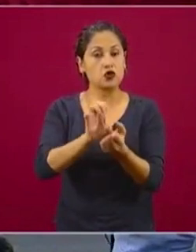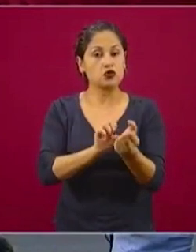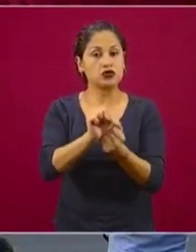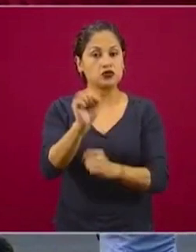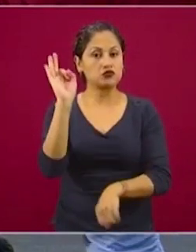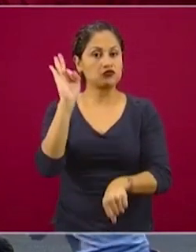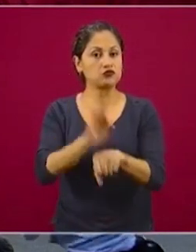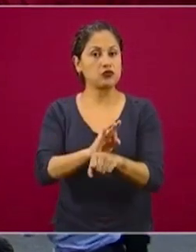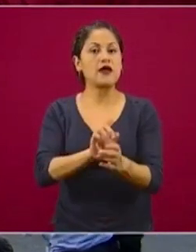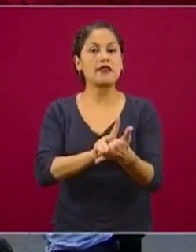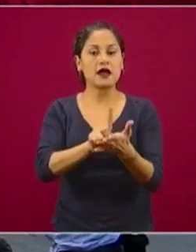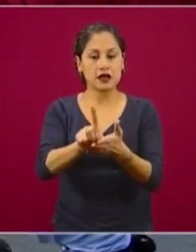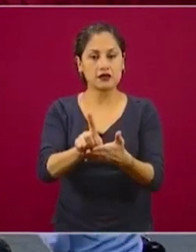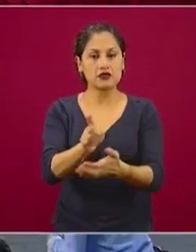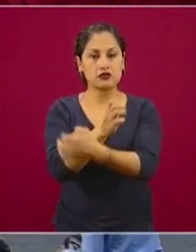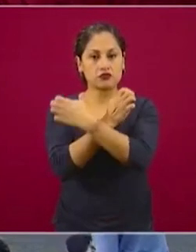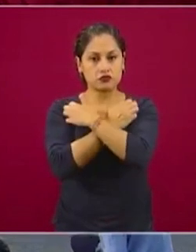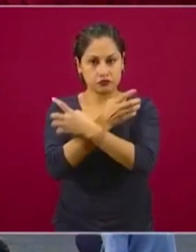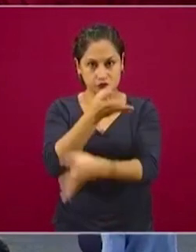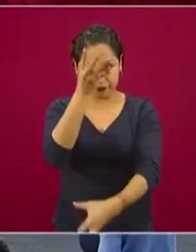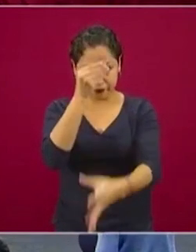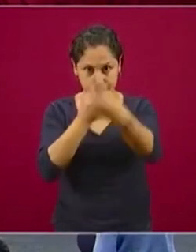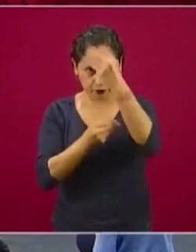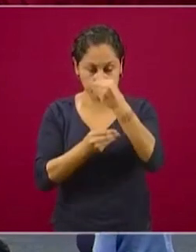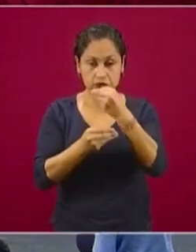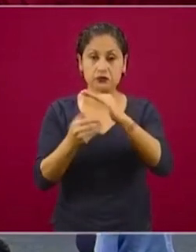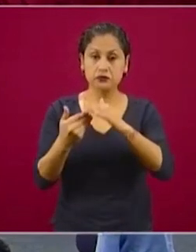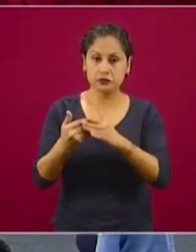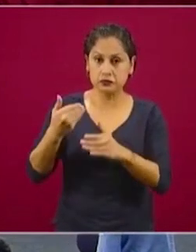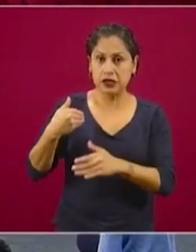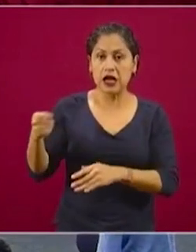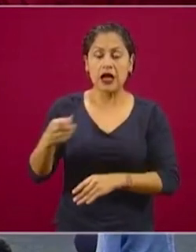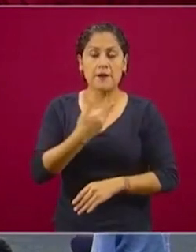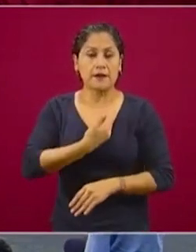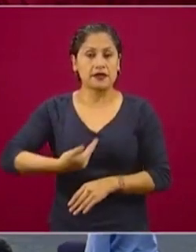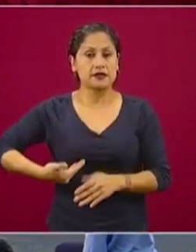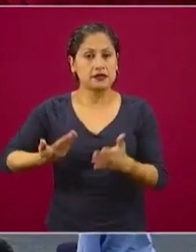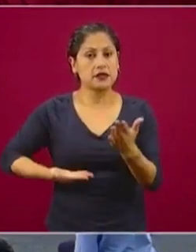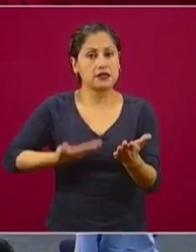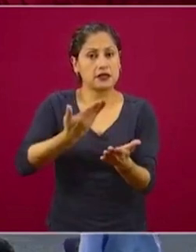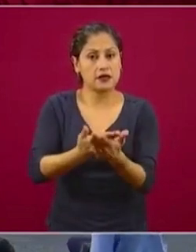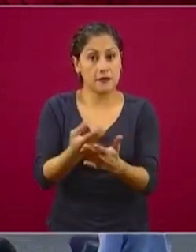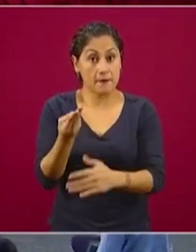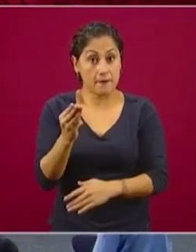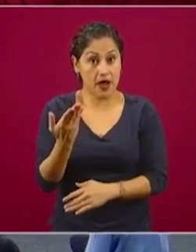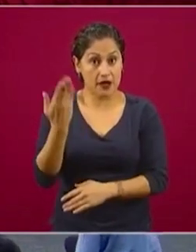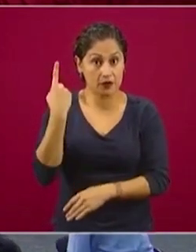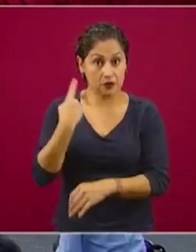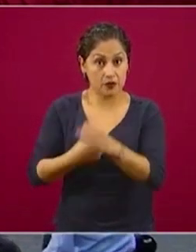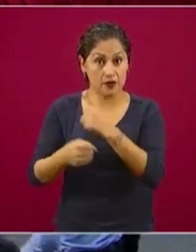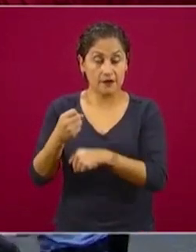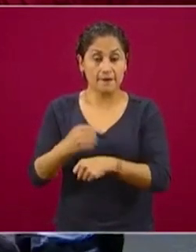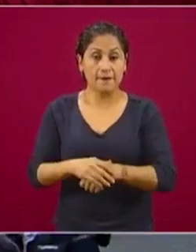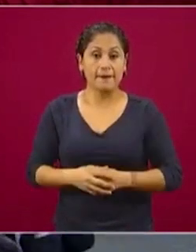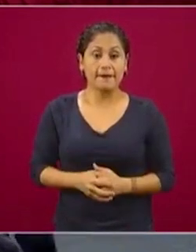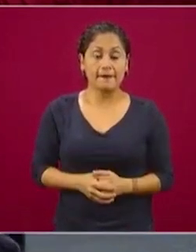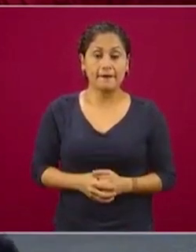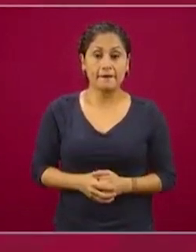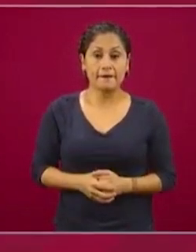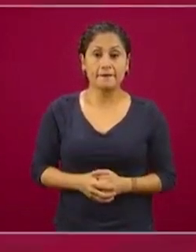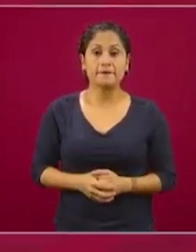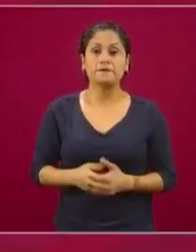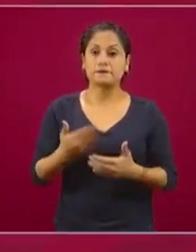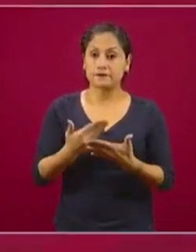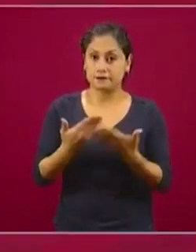a la educación. A partir de las reformas que propuso el presidente en mayo pasado, debemos asegurar que ese